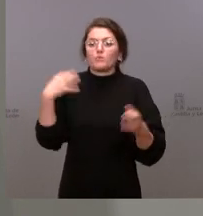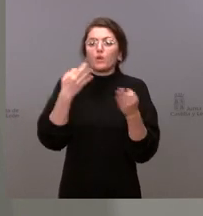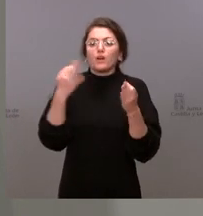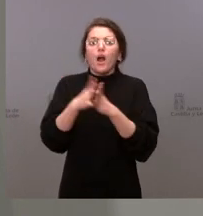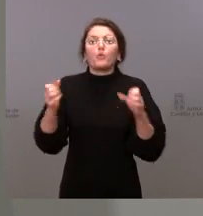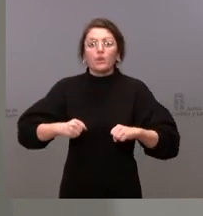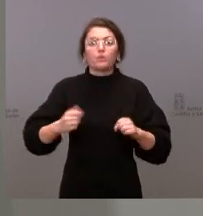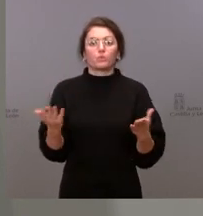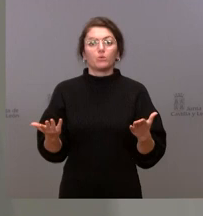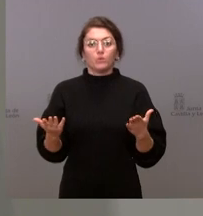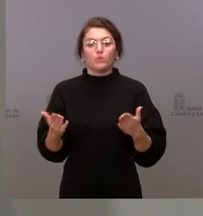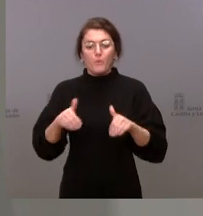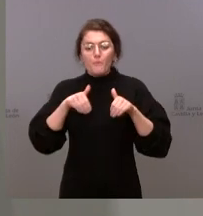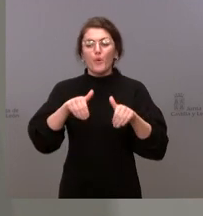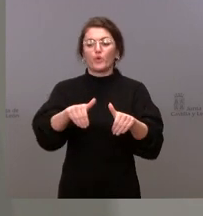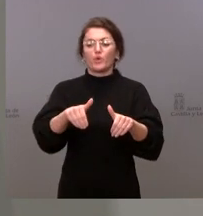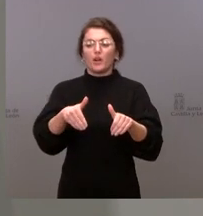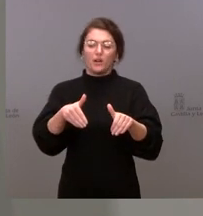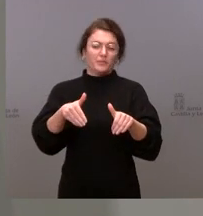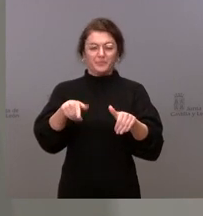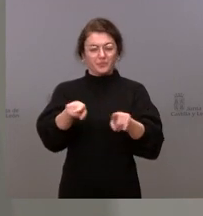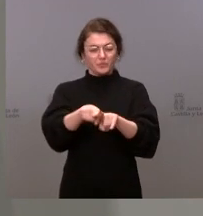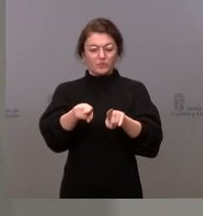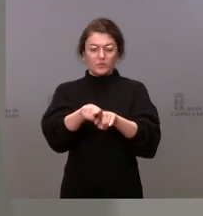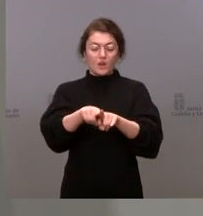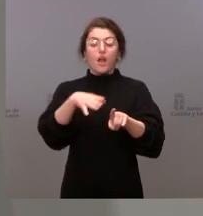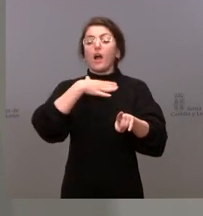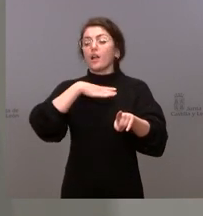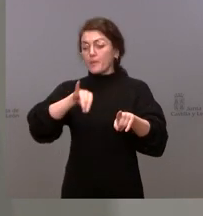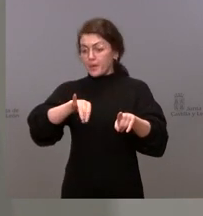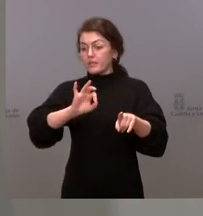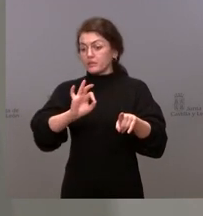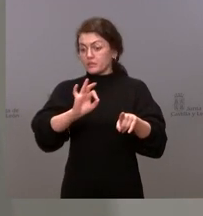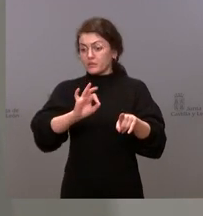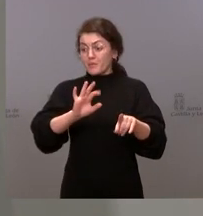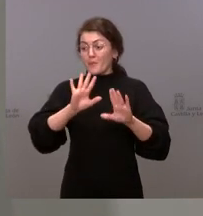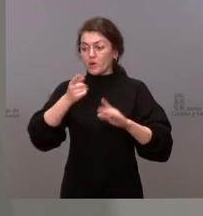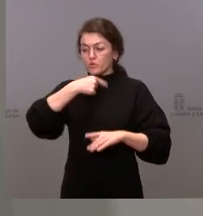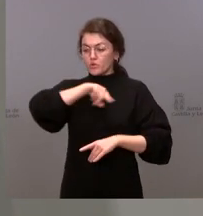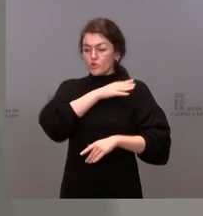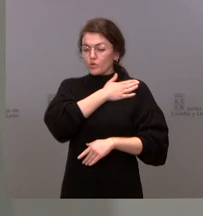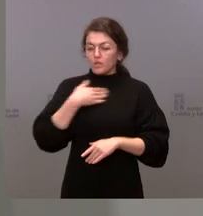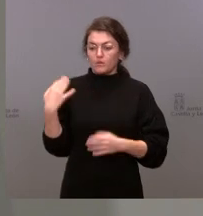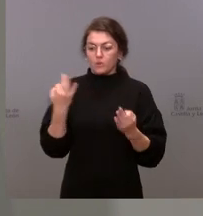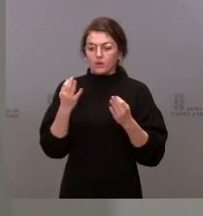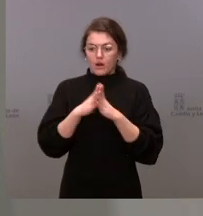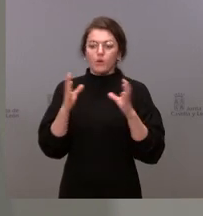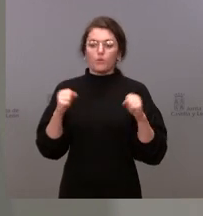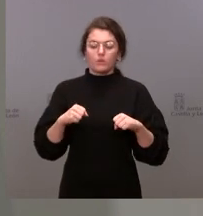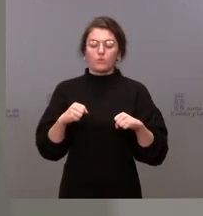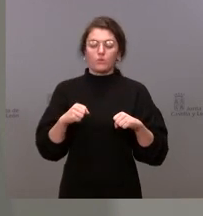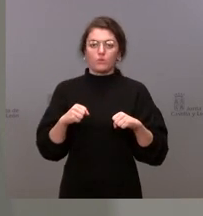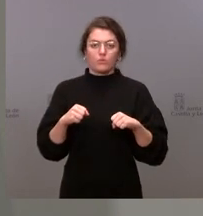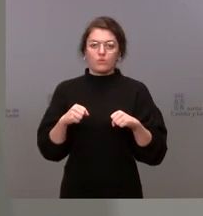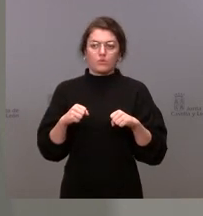Contemplamos el acuerdo. La prórroga siempre es una posibilidad, pero nosotros lo que contemplamos es el acuerdo. No contemplamos